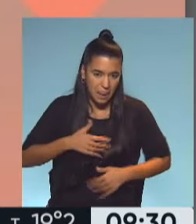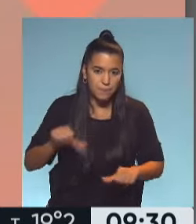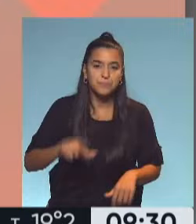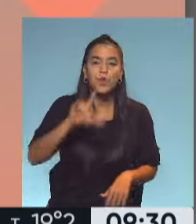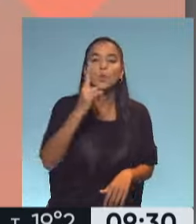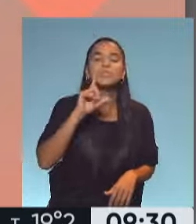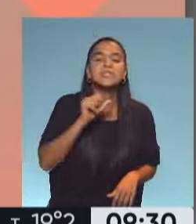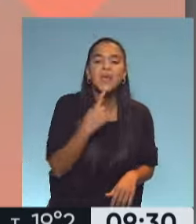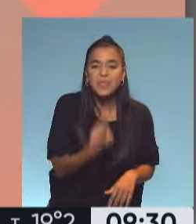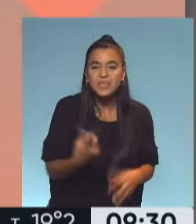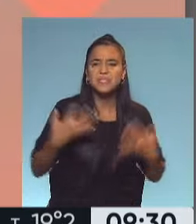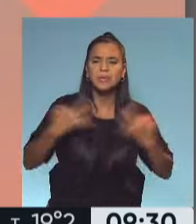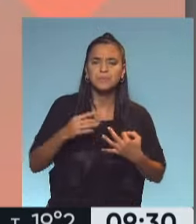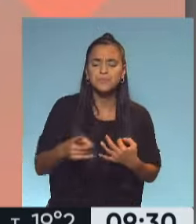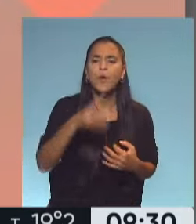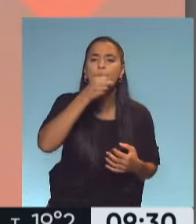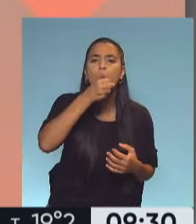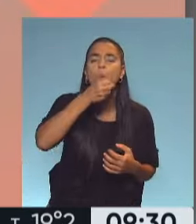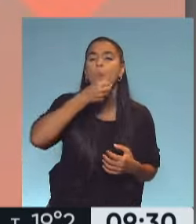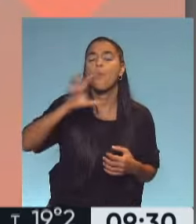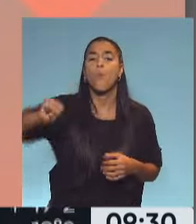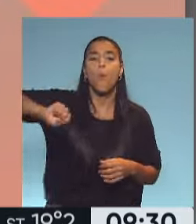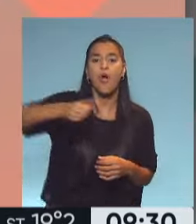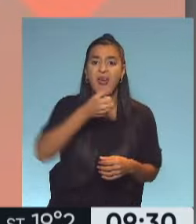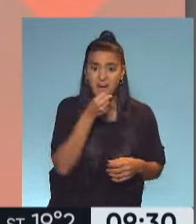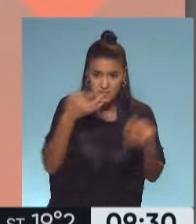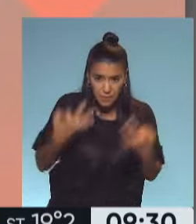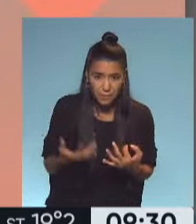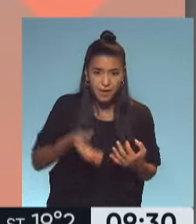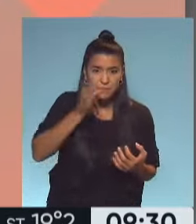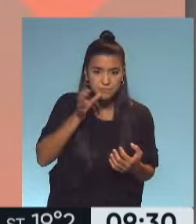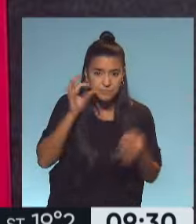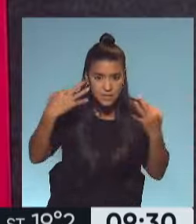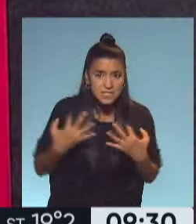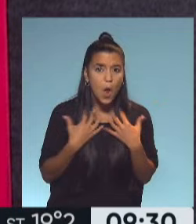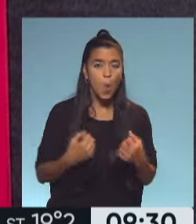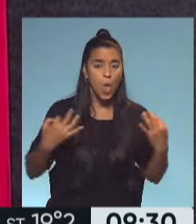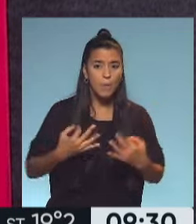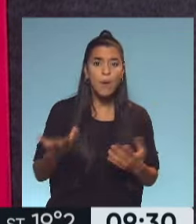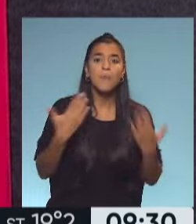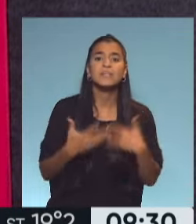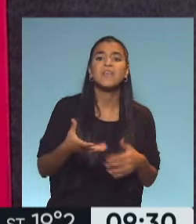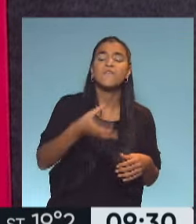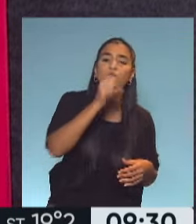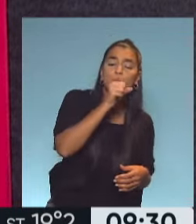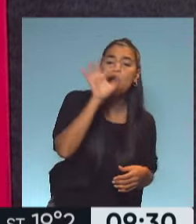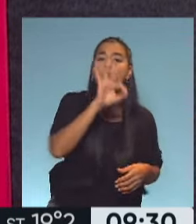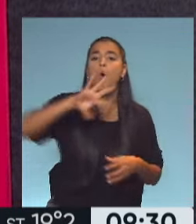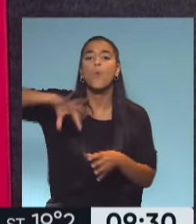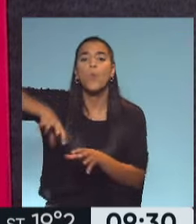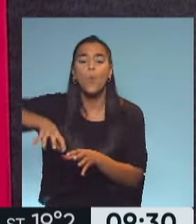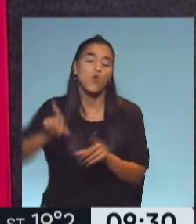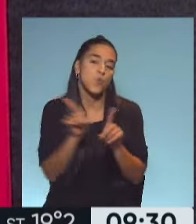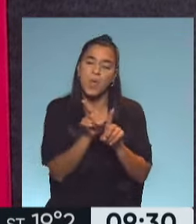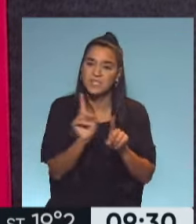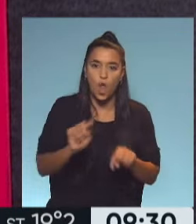Lucía dice, ¿es saludable consumir jugo de naranja? Esta pregunta también está buenísima. Porque a veces comer la fruta o el jugo, ¿qué es mejor? Claro, no es lo